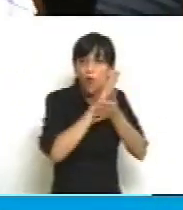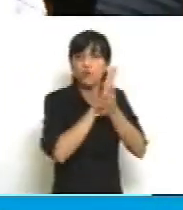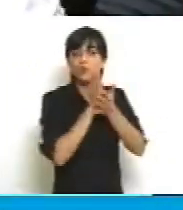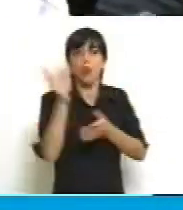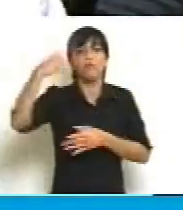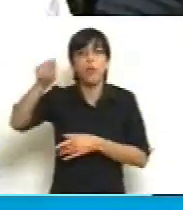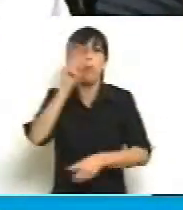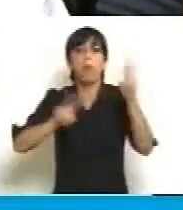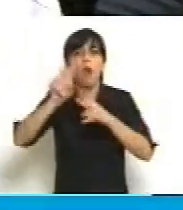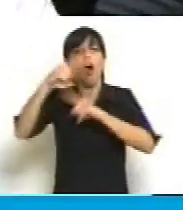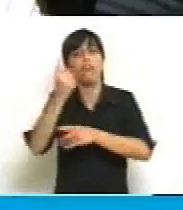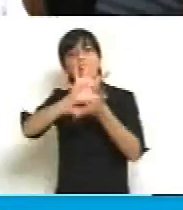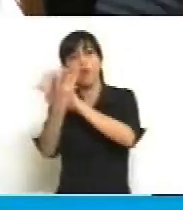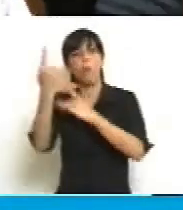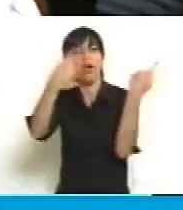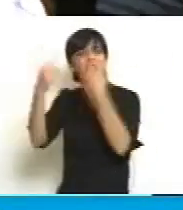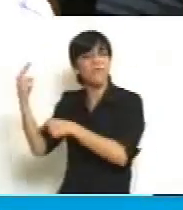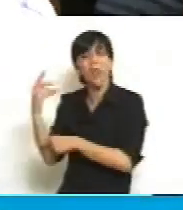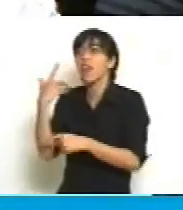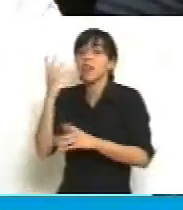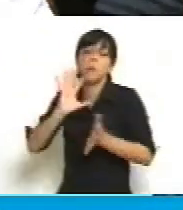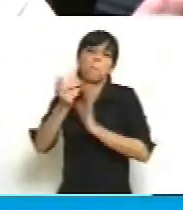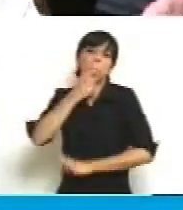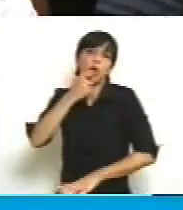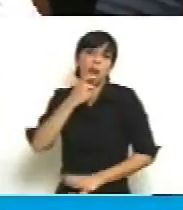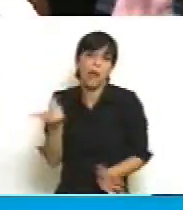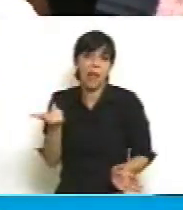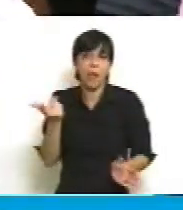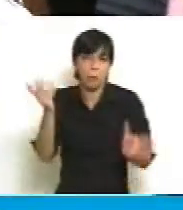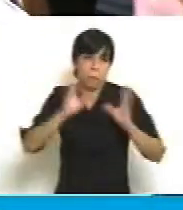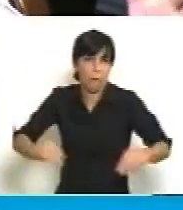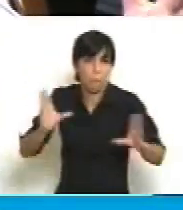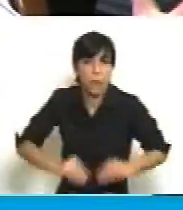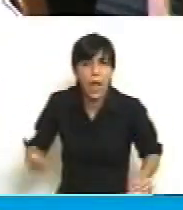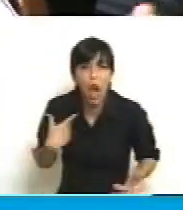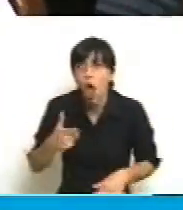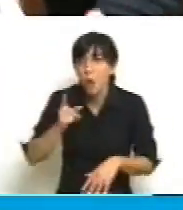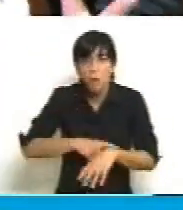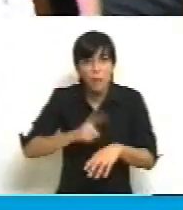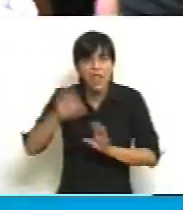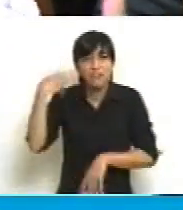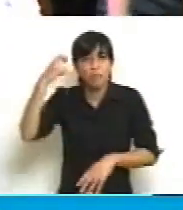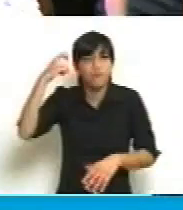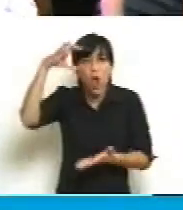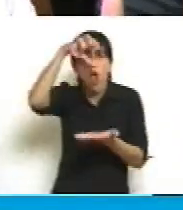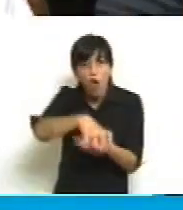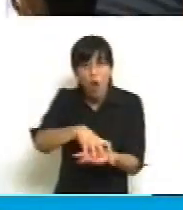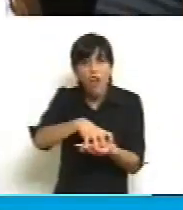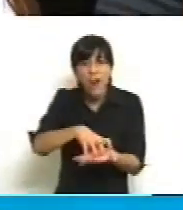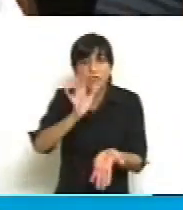por eso hacen papelones como por ejemplo tratar de clausurar un congreso, el congreso al que